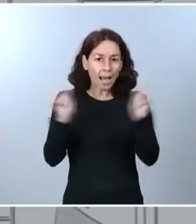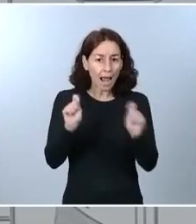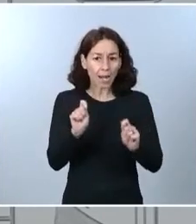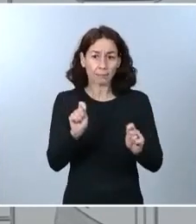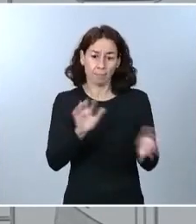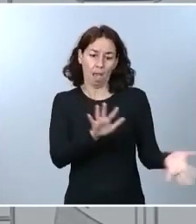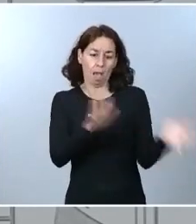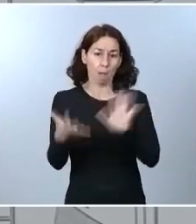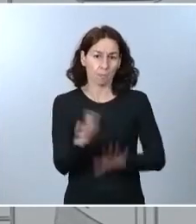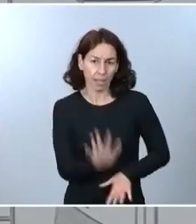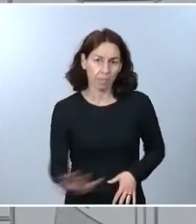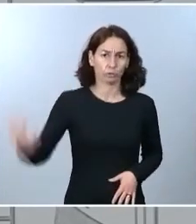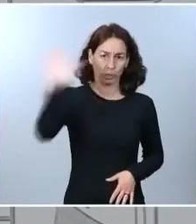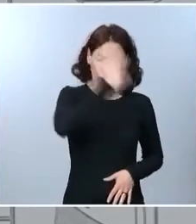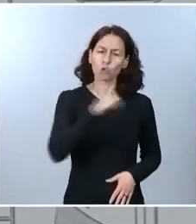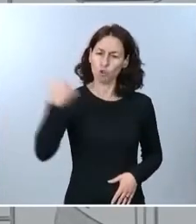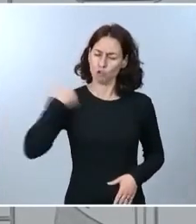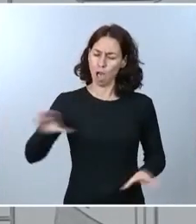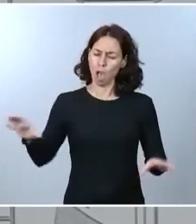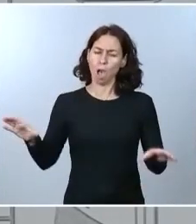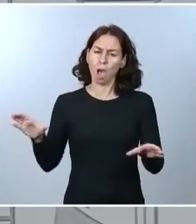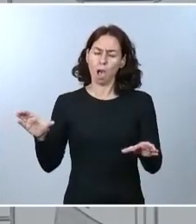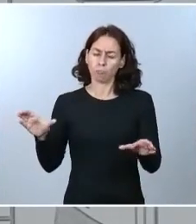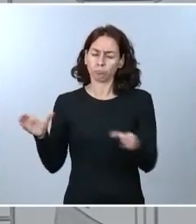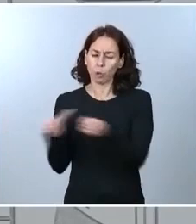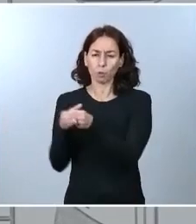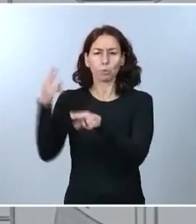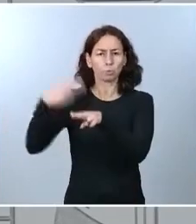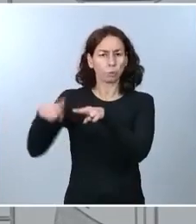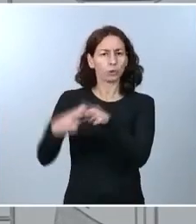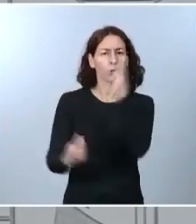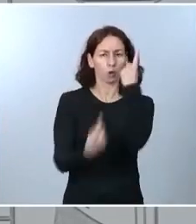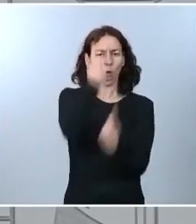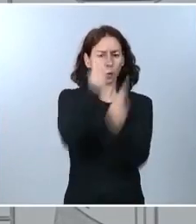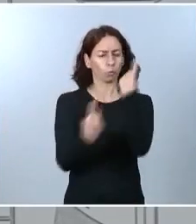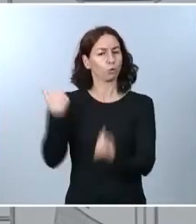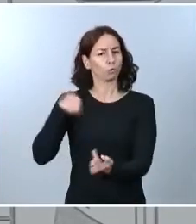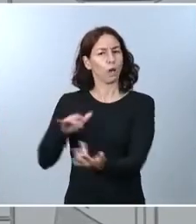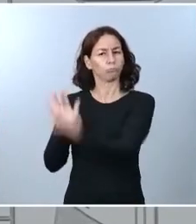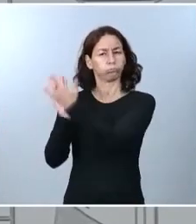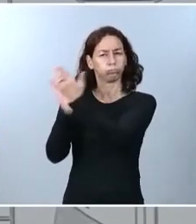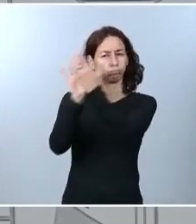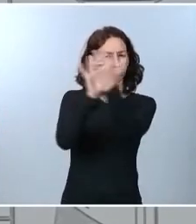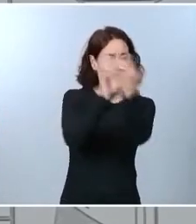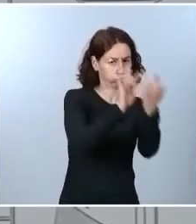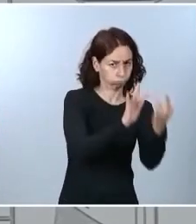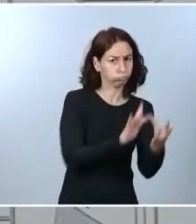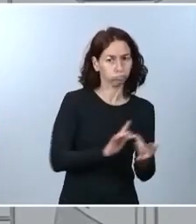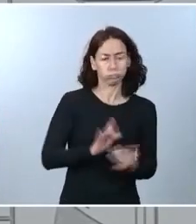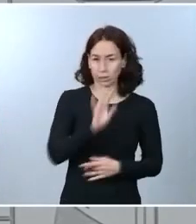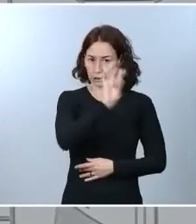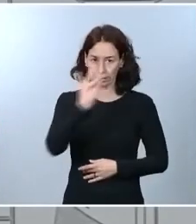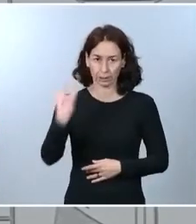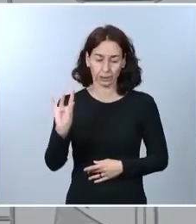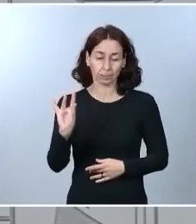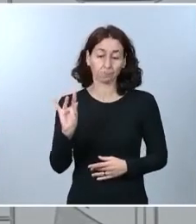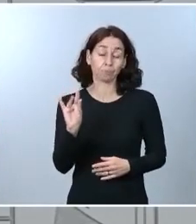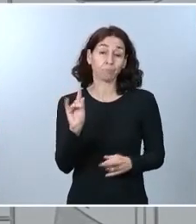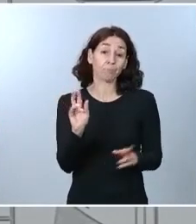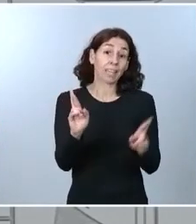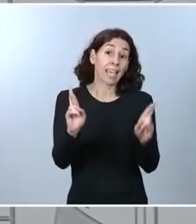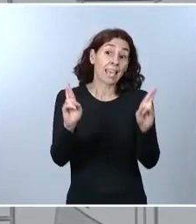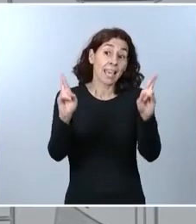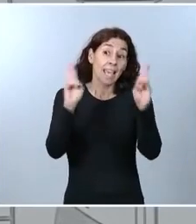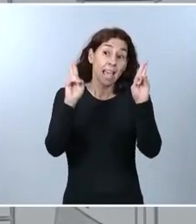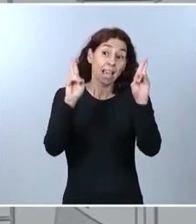Por tanto, estamos hablando con todas las formaciones parlamentarias, con todos los partidos políticos, y esperamos que podamos contar